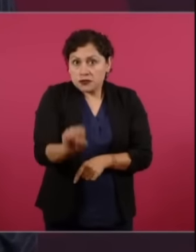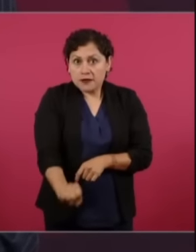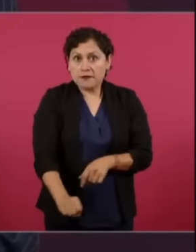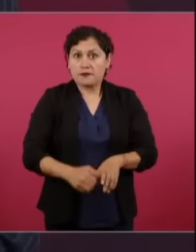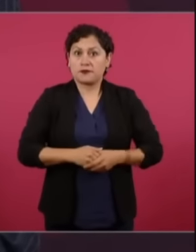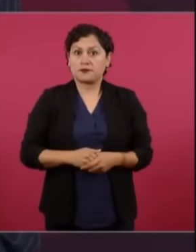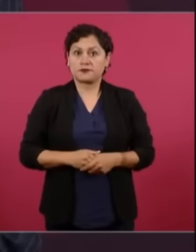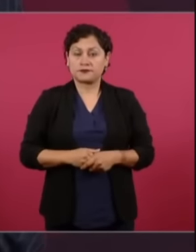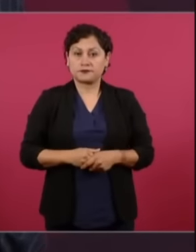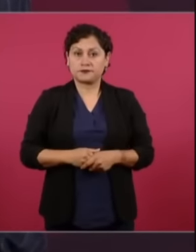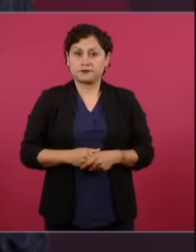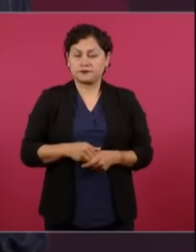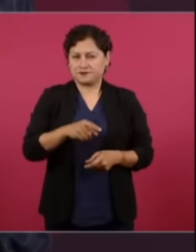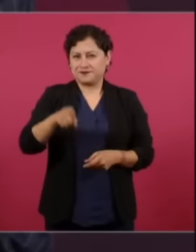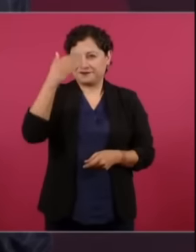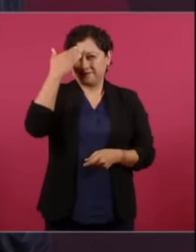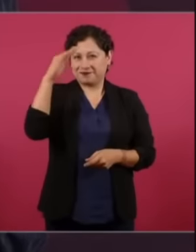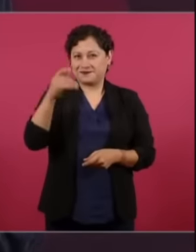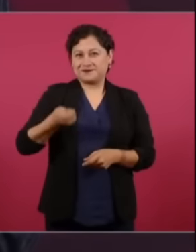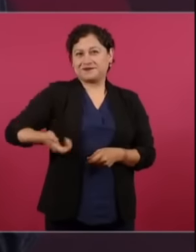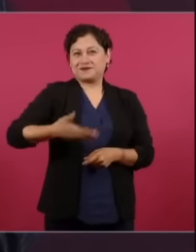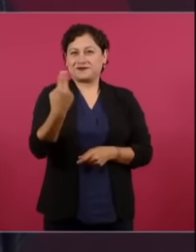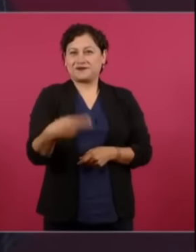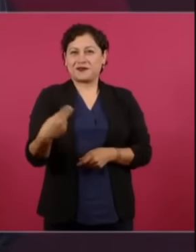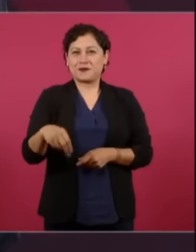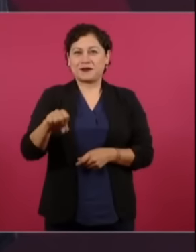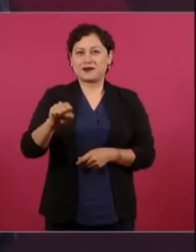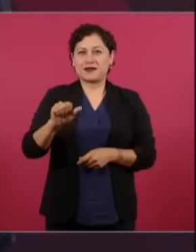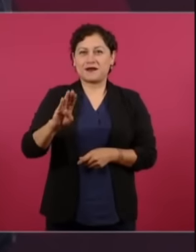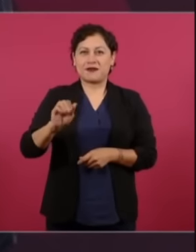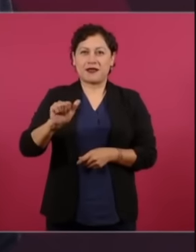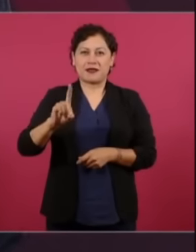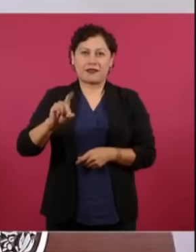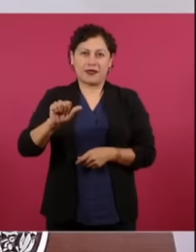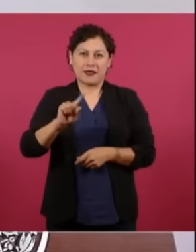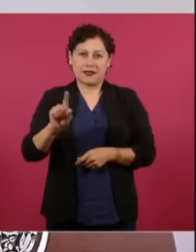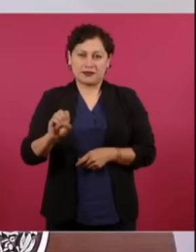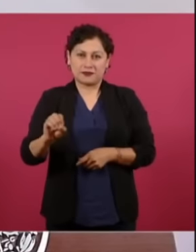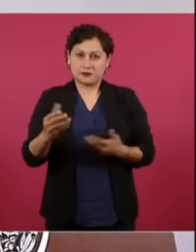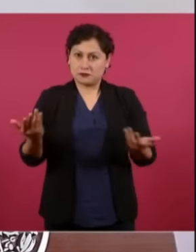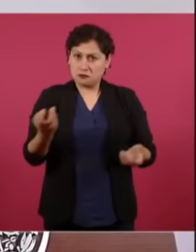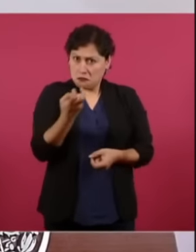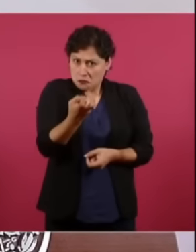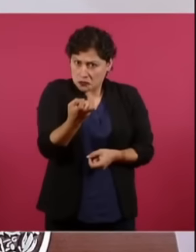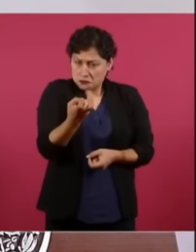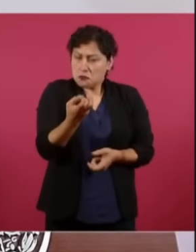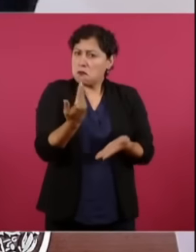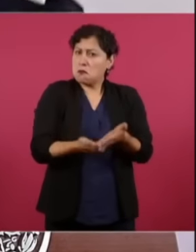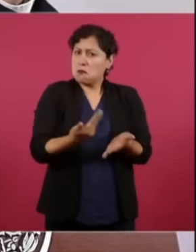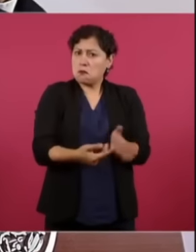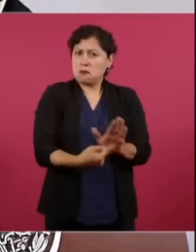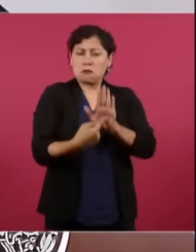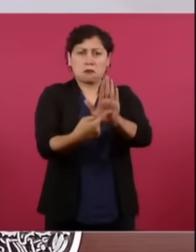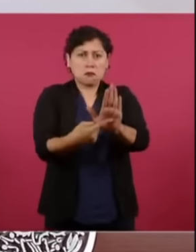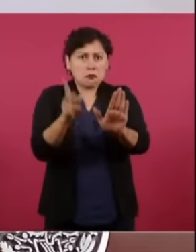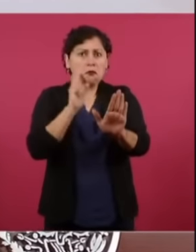el famoso sabarazo, se puede probar de cómo